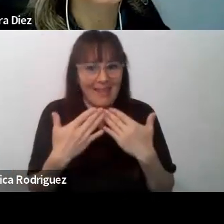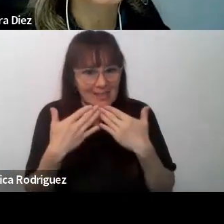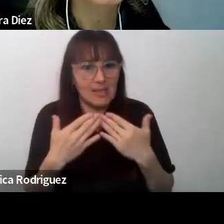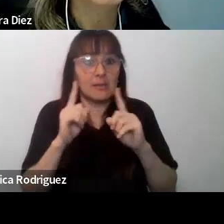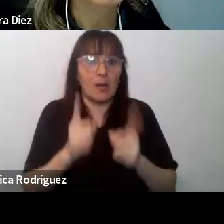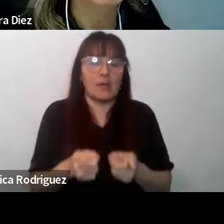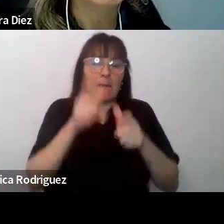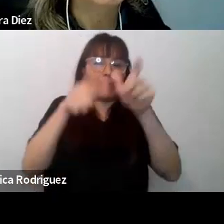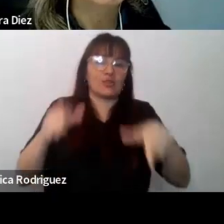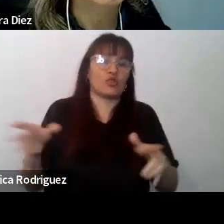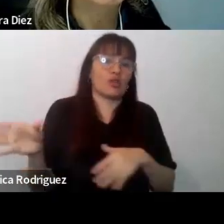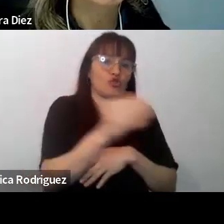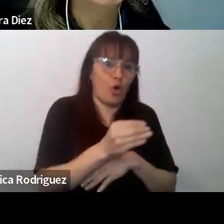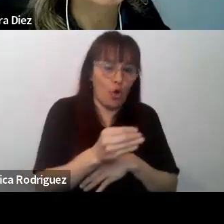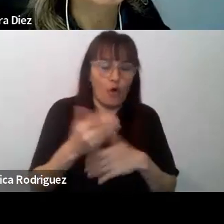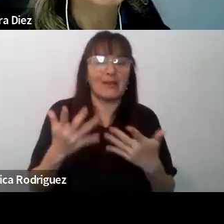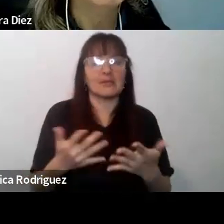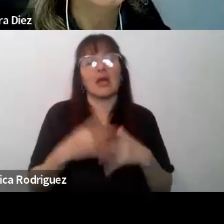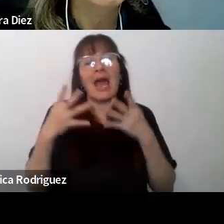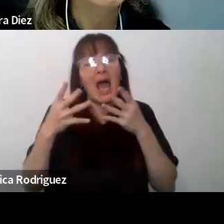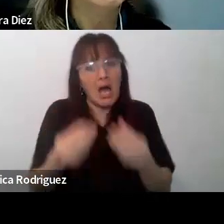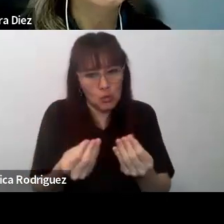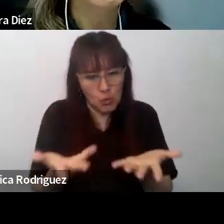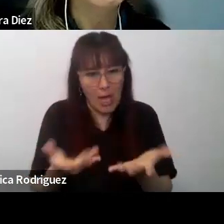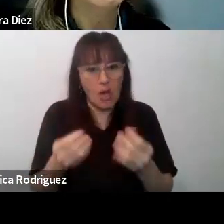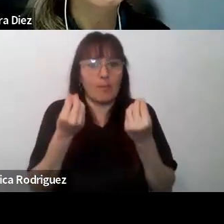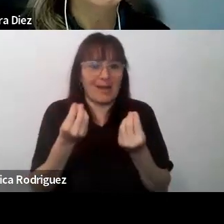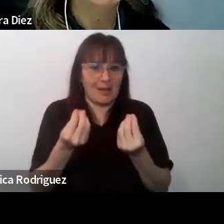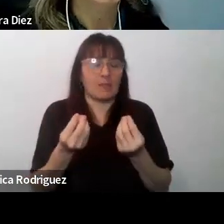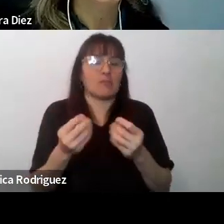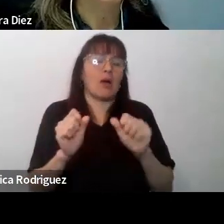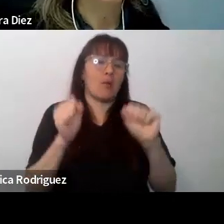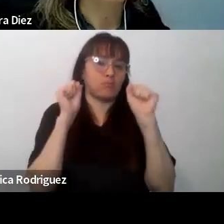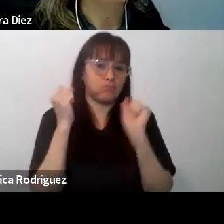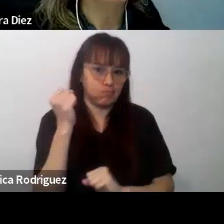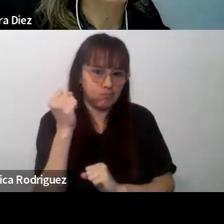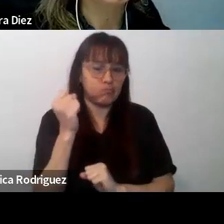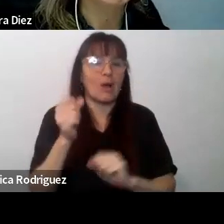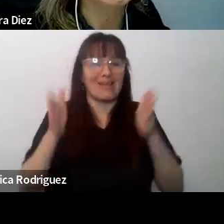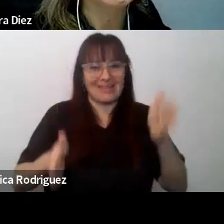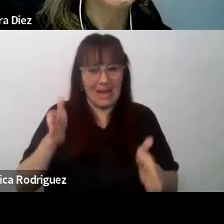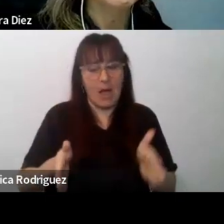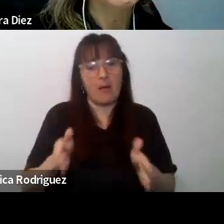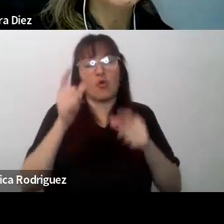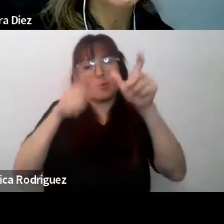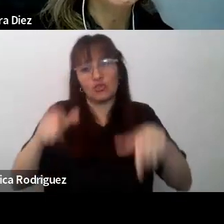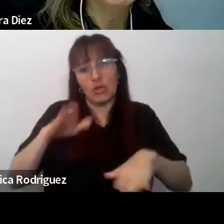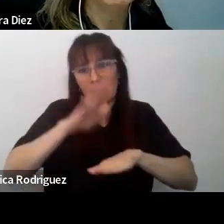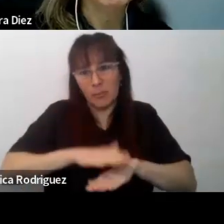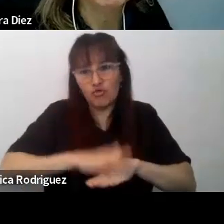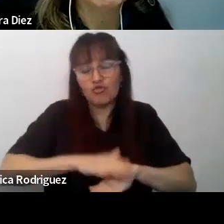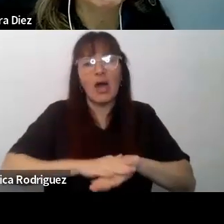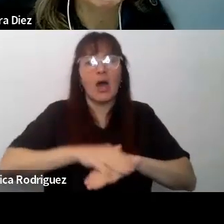todas las personas que han contribuido a que se pueda concretar este tramo, desde los responsables de contenido, los